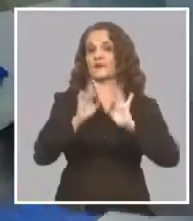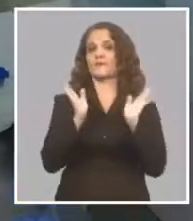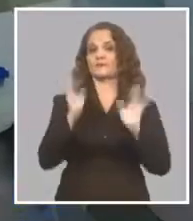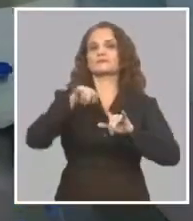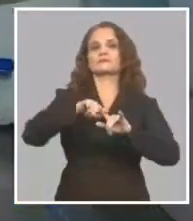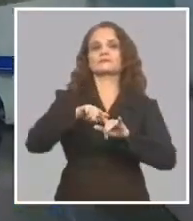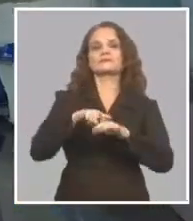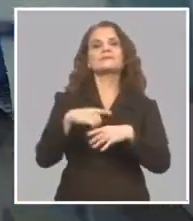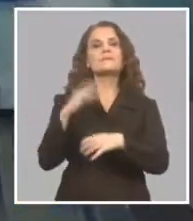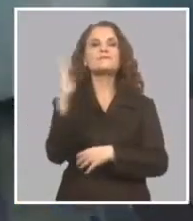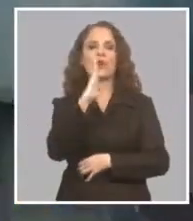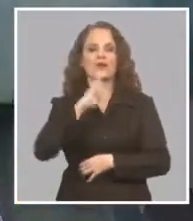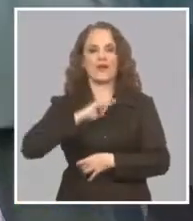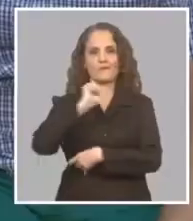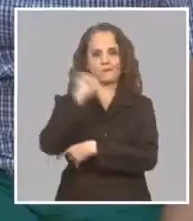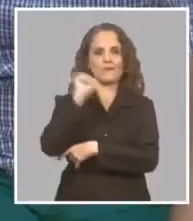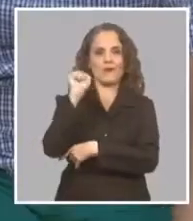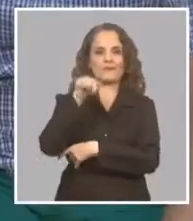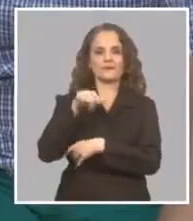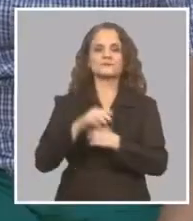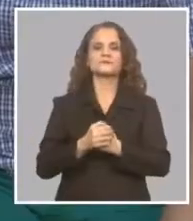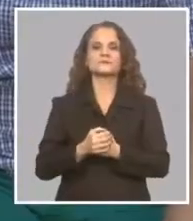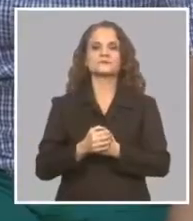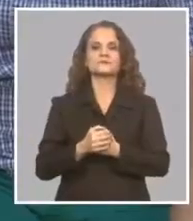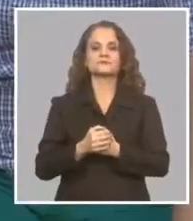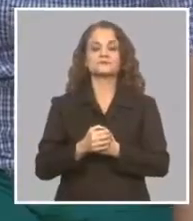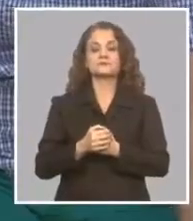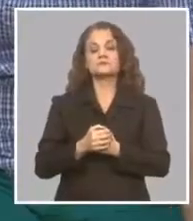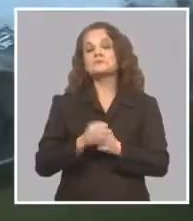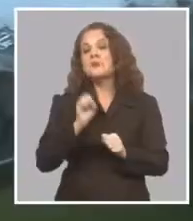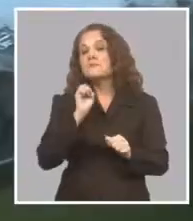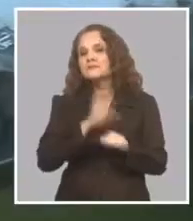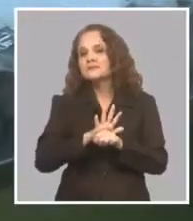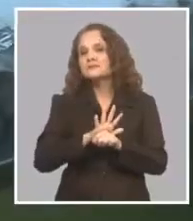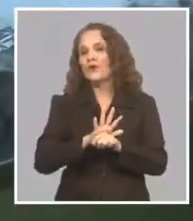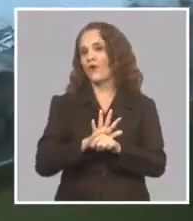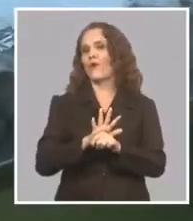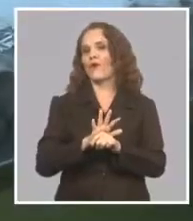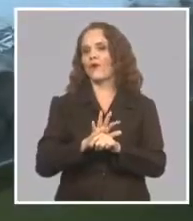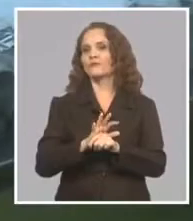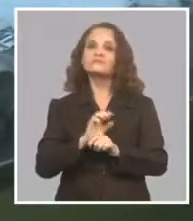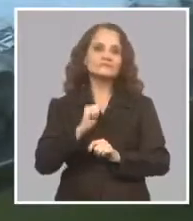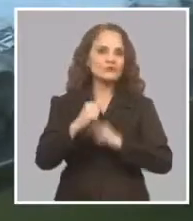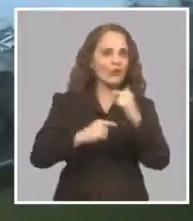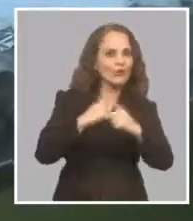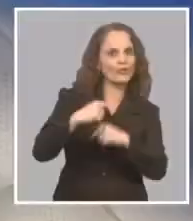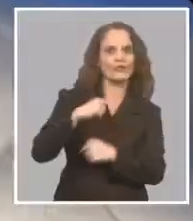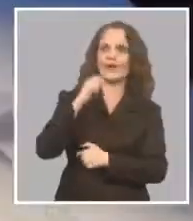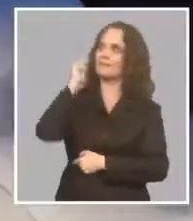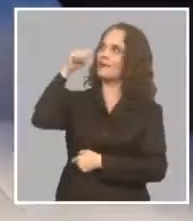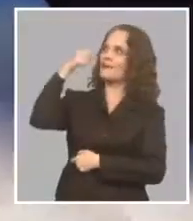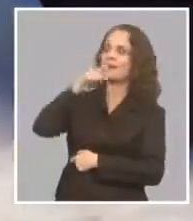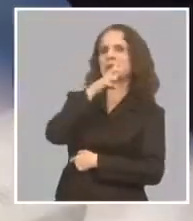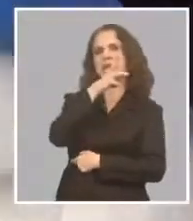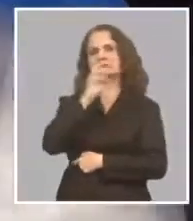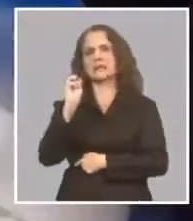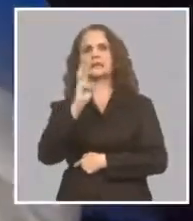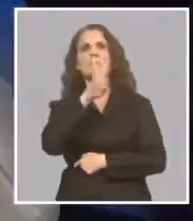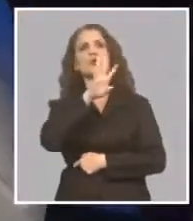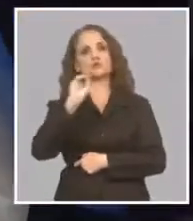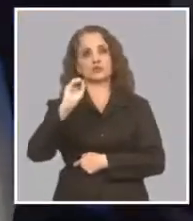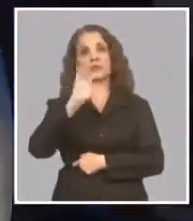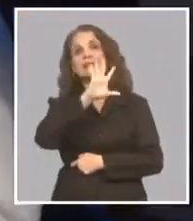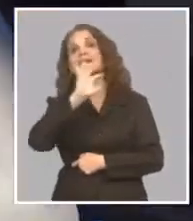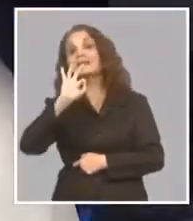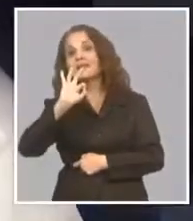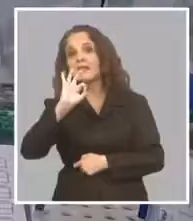Al inicio hacíamos 400, 500 muestras máximo Entre 5 personas no se puede hacer más Estuvimos